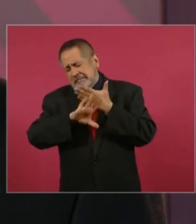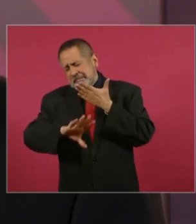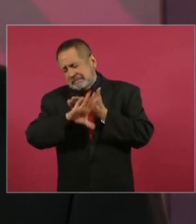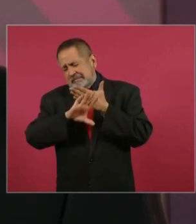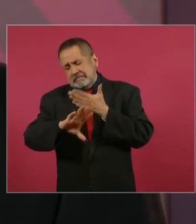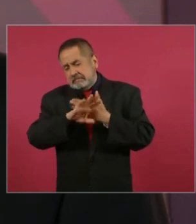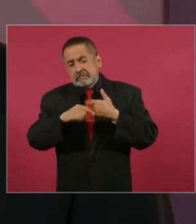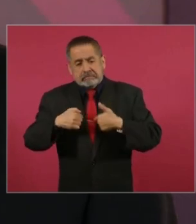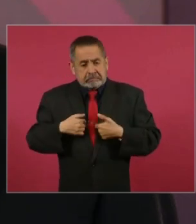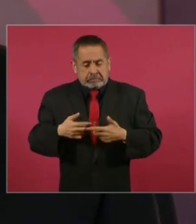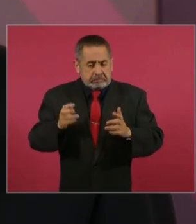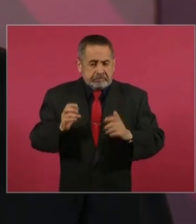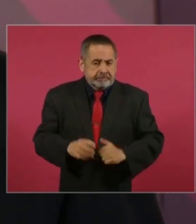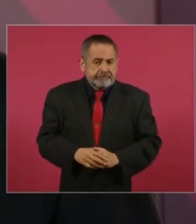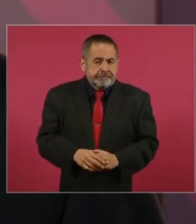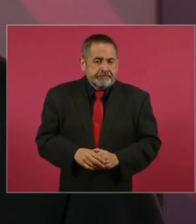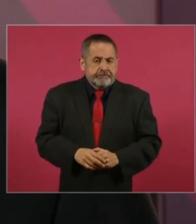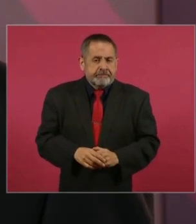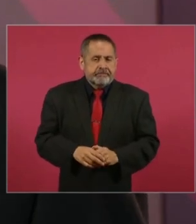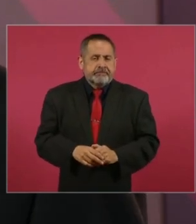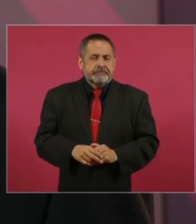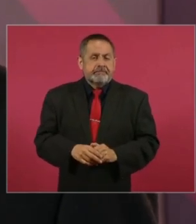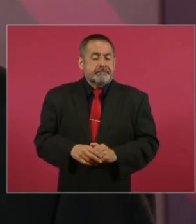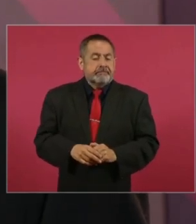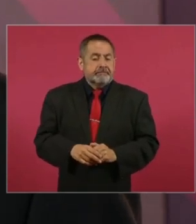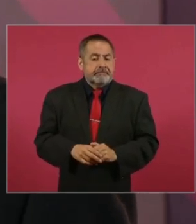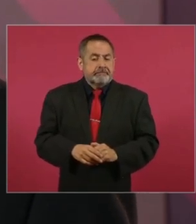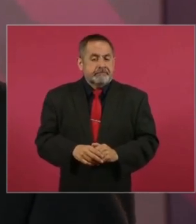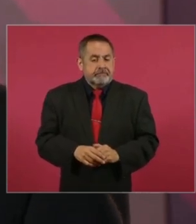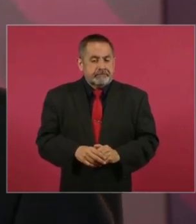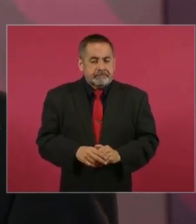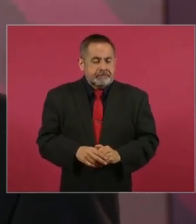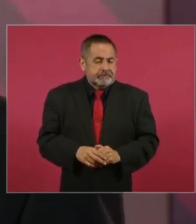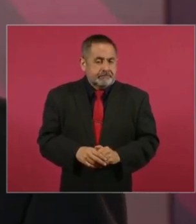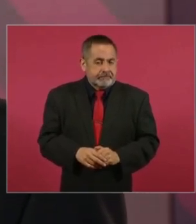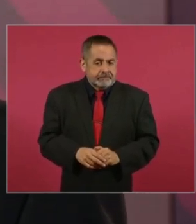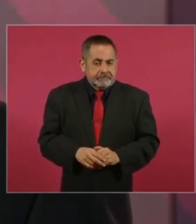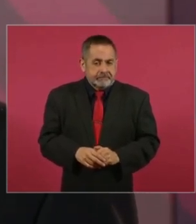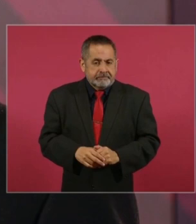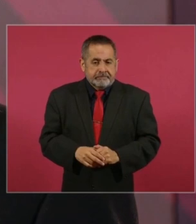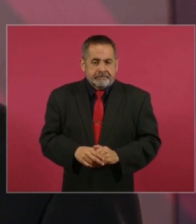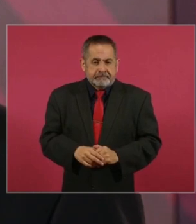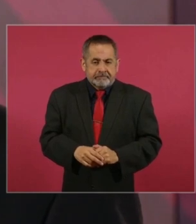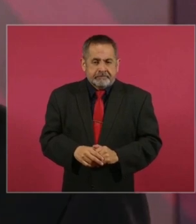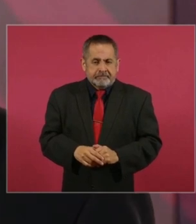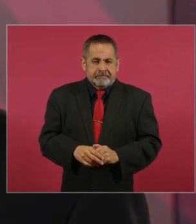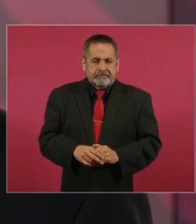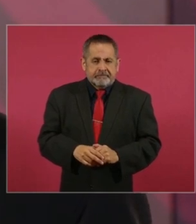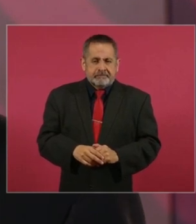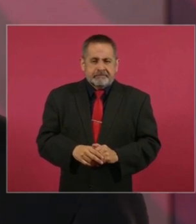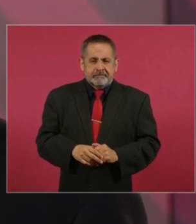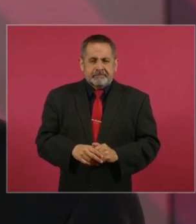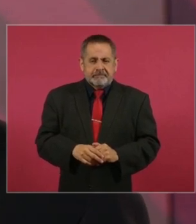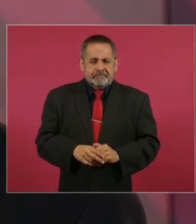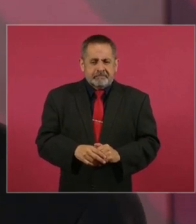No hay ninguna